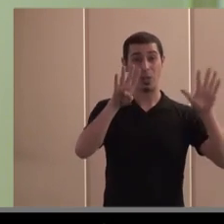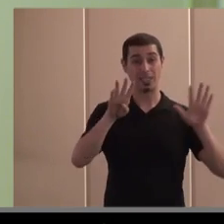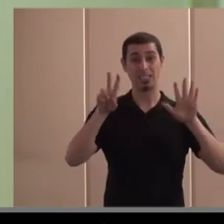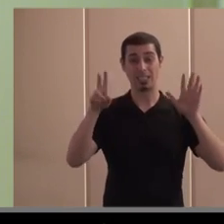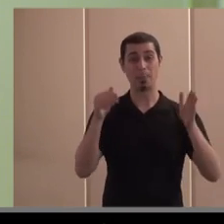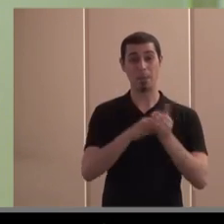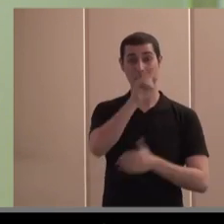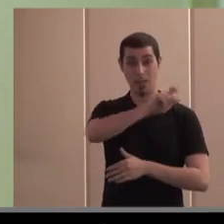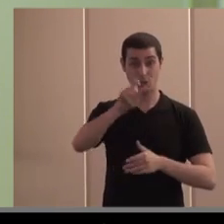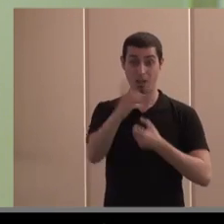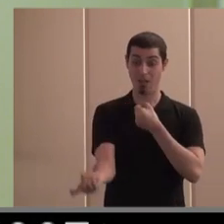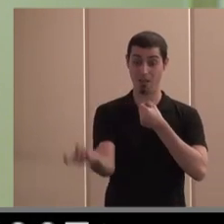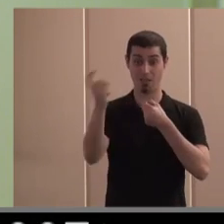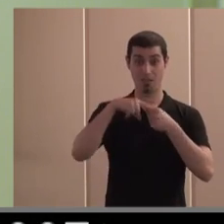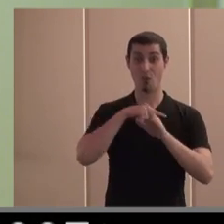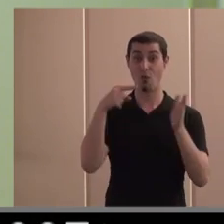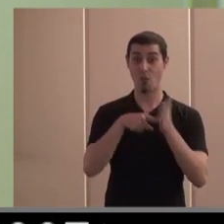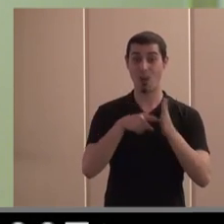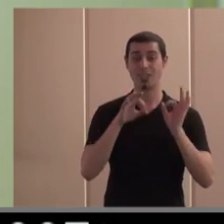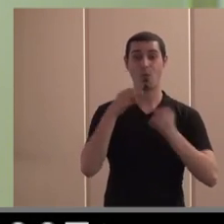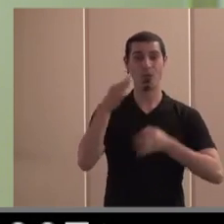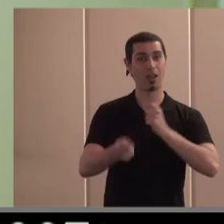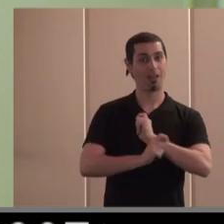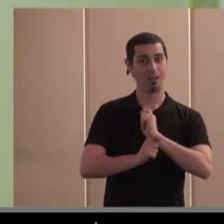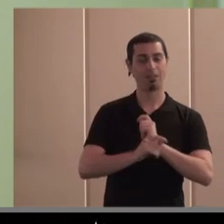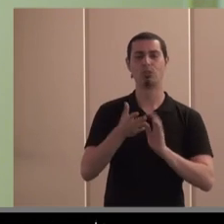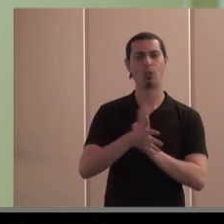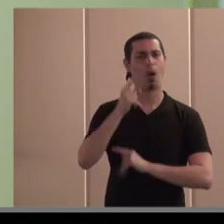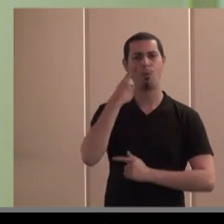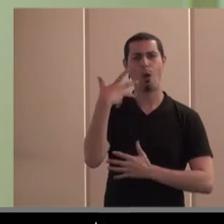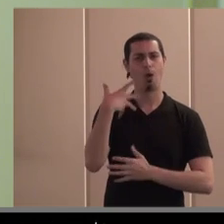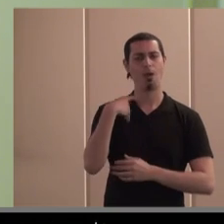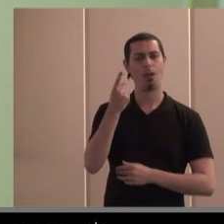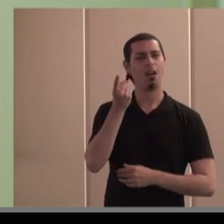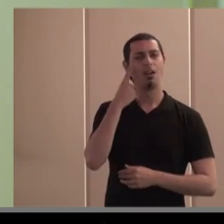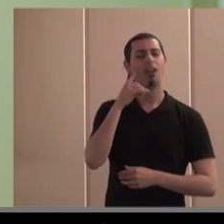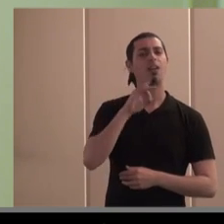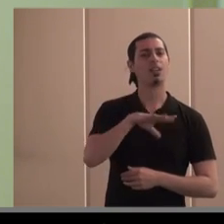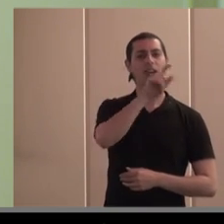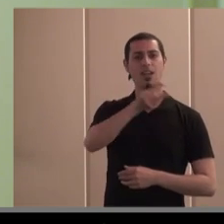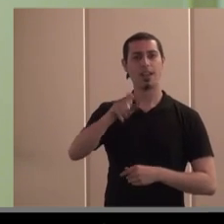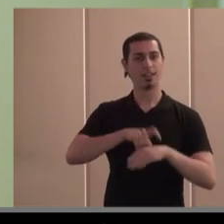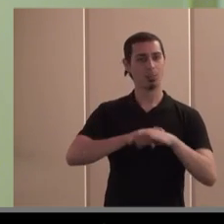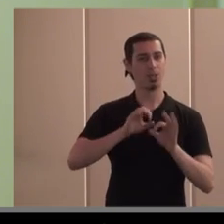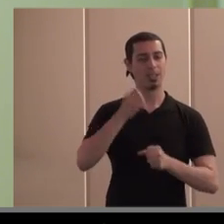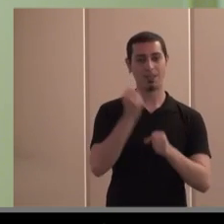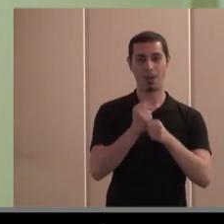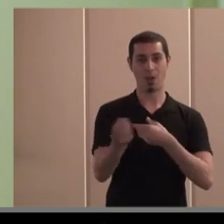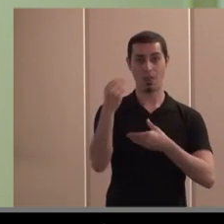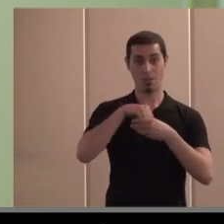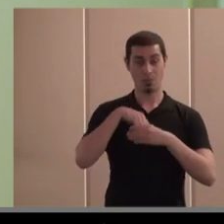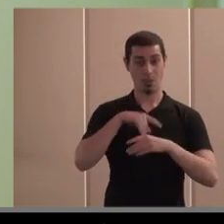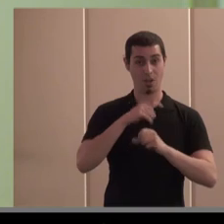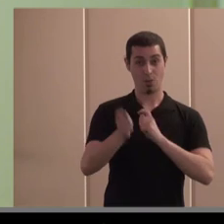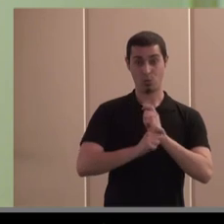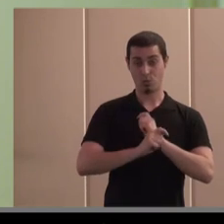que están vinculadas a estas fórmulas jurídicas pues tenemos muy bien identificado el tipo de trabajador que trabaja en cada una de estas fórmulas